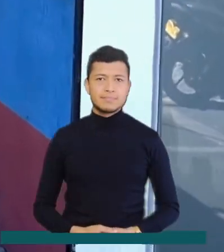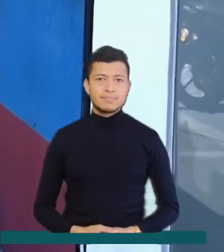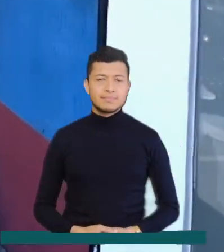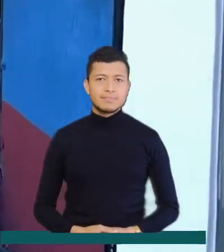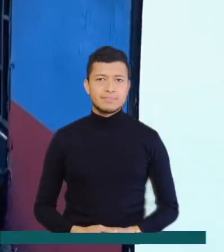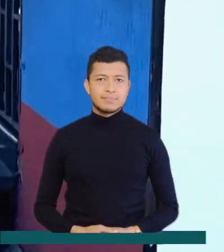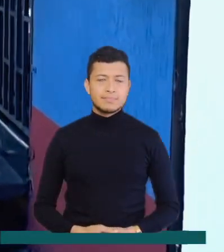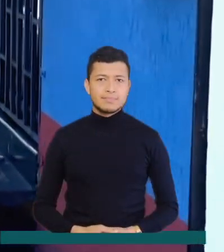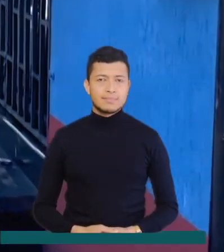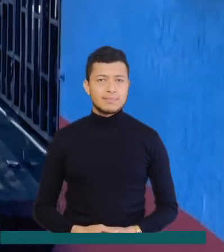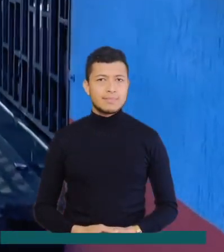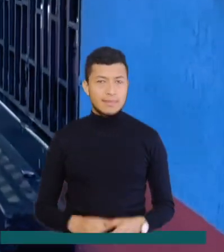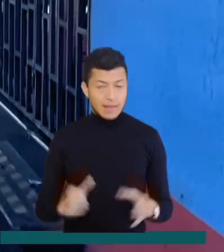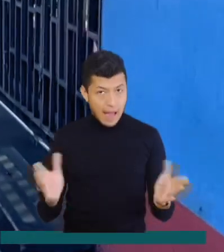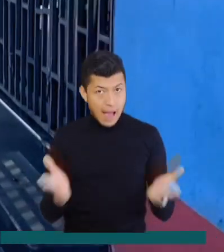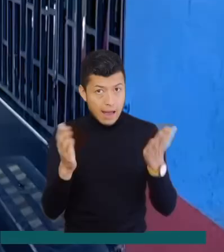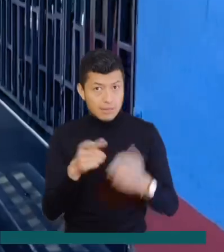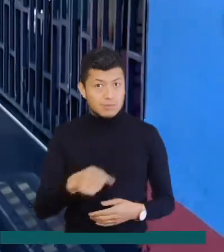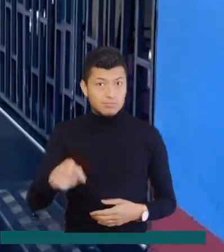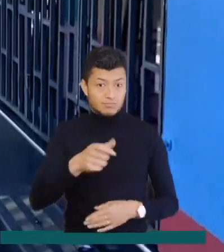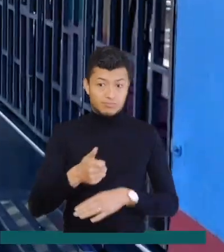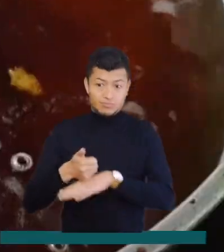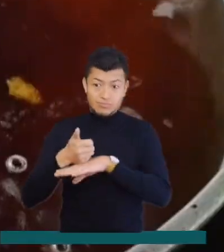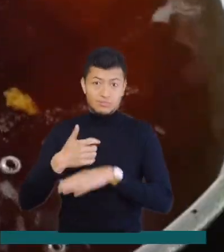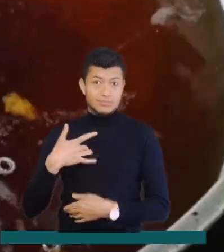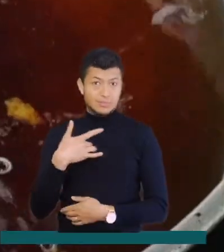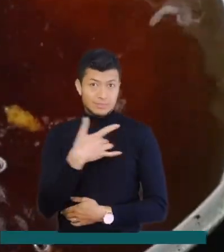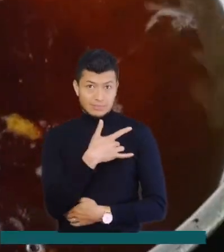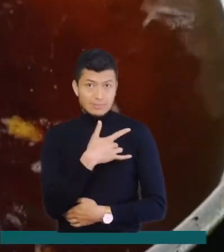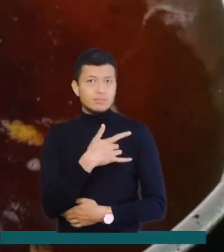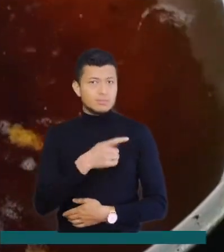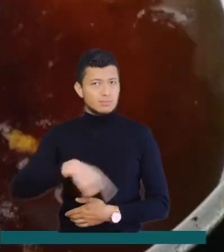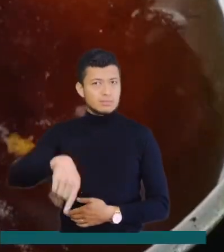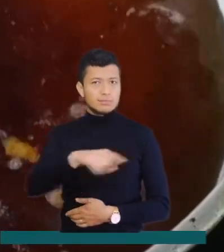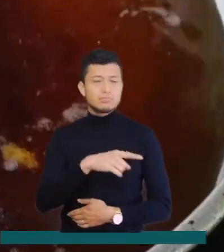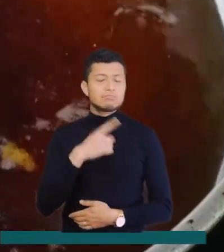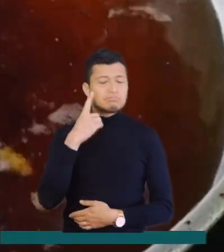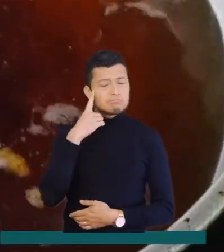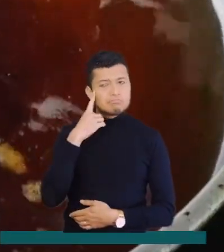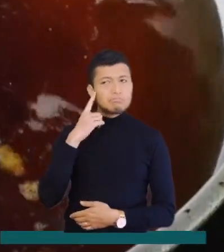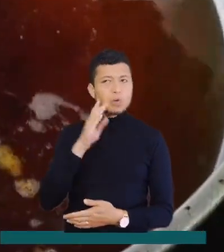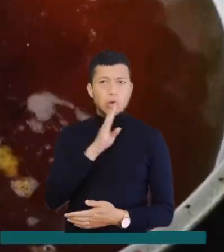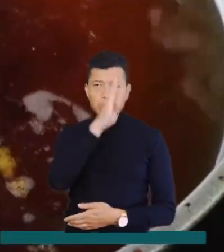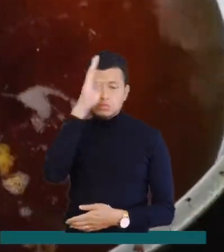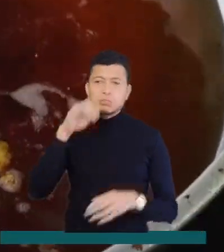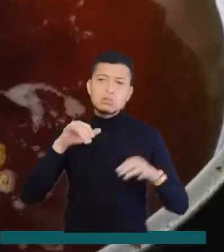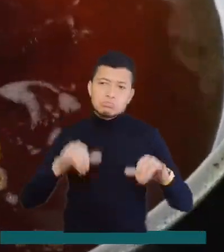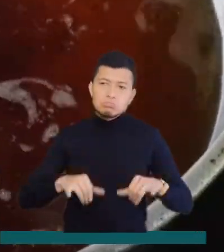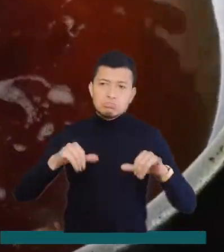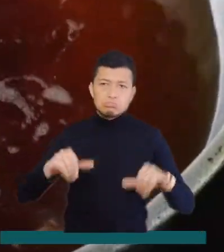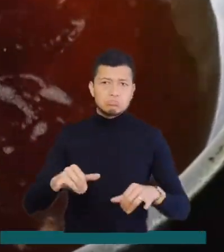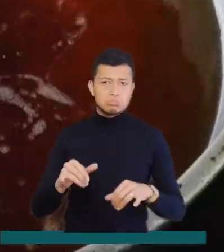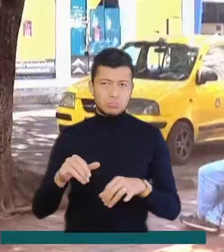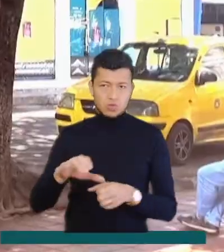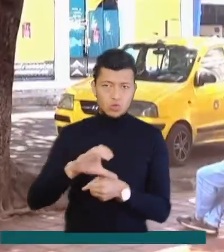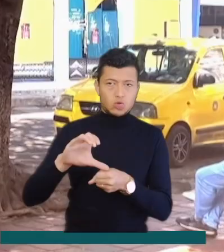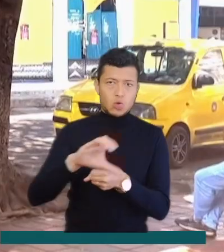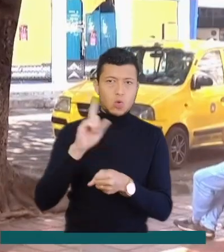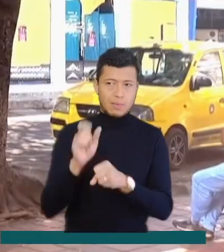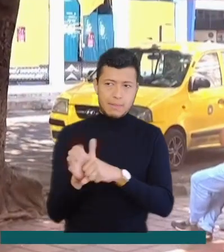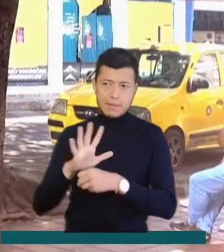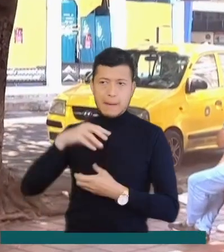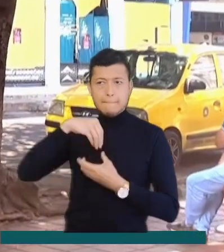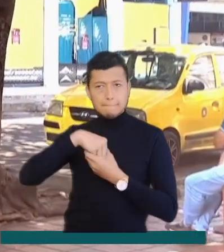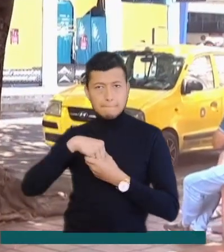Anímese a ejercitarse. Autoridades de salud en Neiva aseguran que el sedentarismo se volvió una constante en la ciudad durante la pandemia.